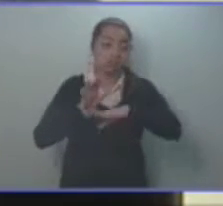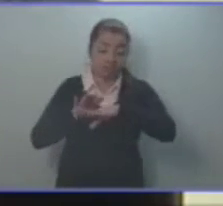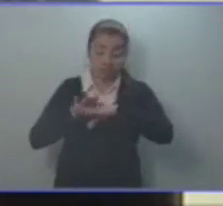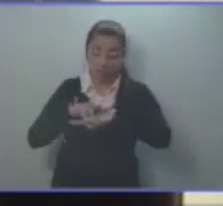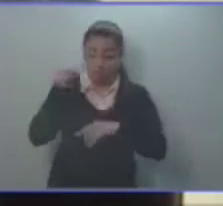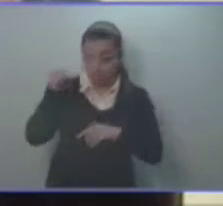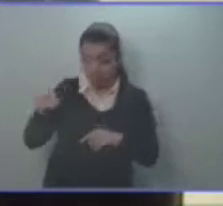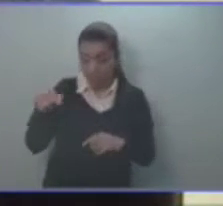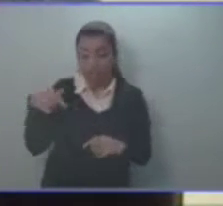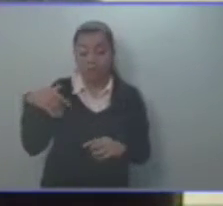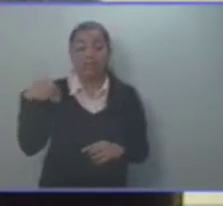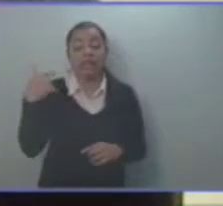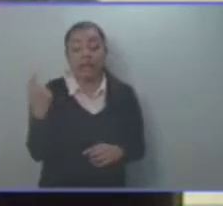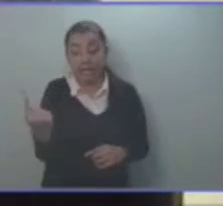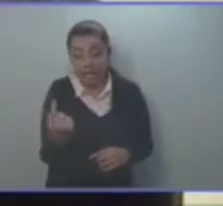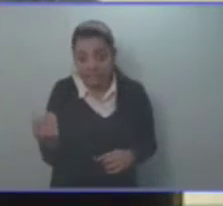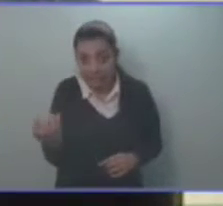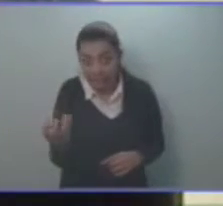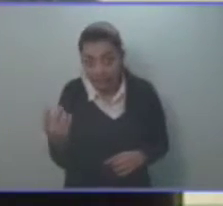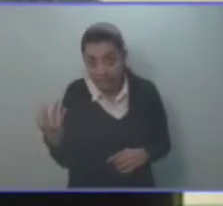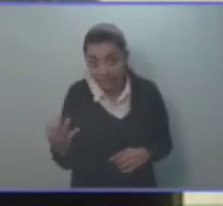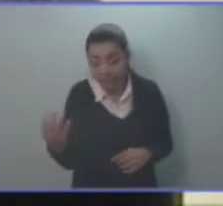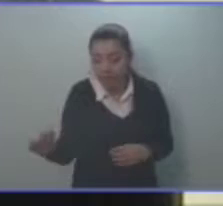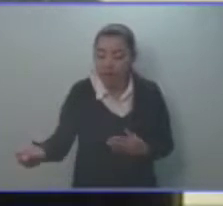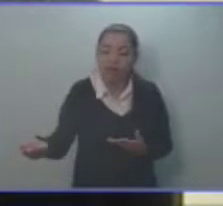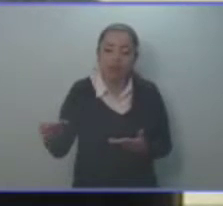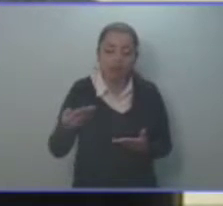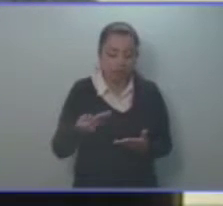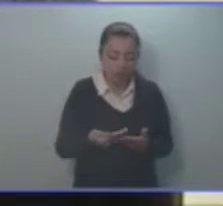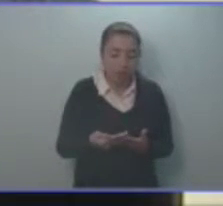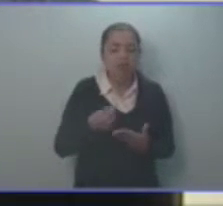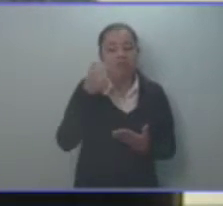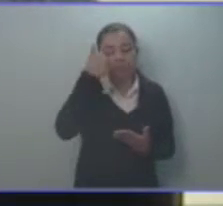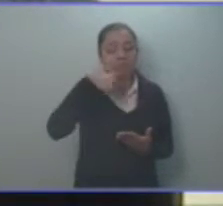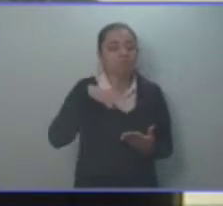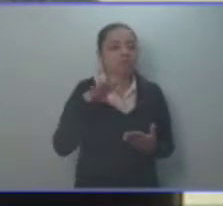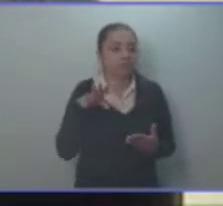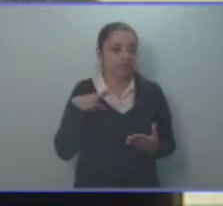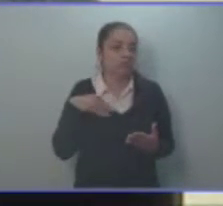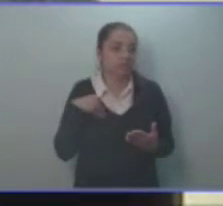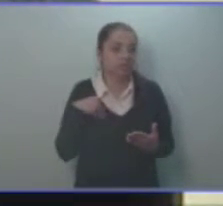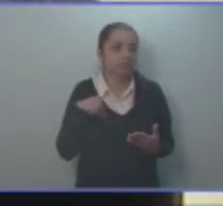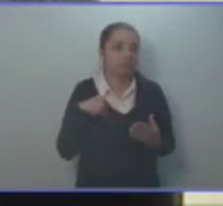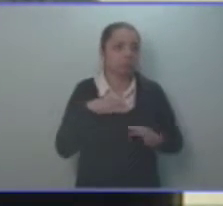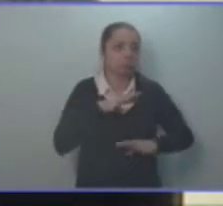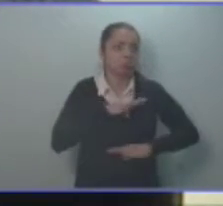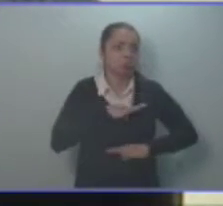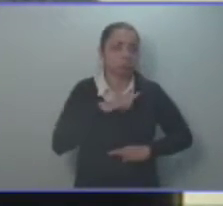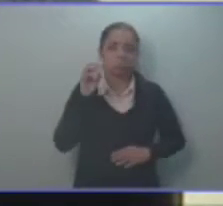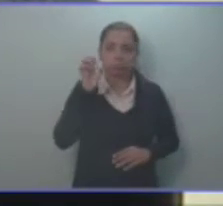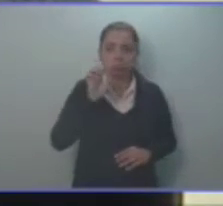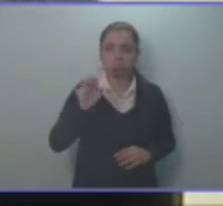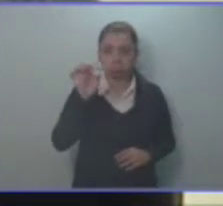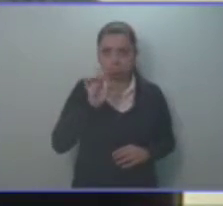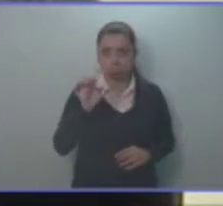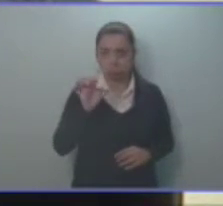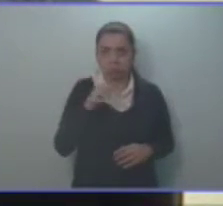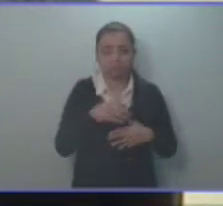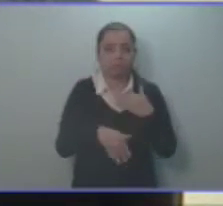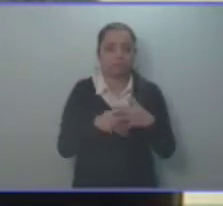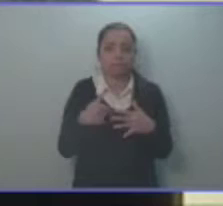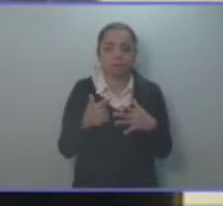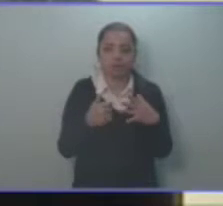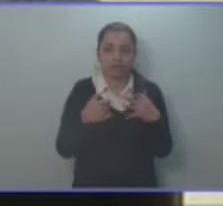presentar escrito expresando su conformidad con los términos establecidos en la